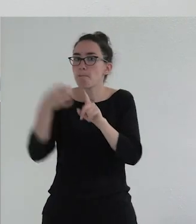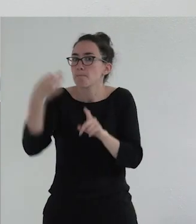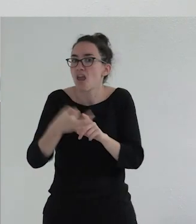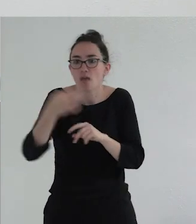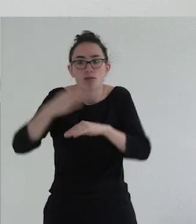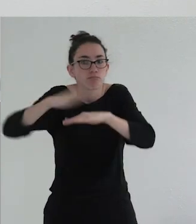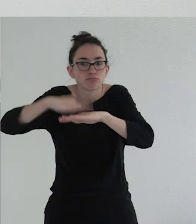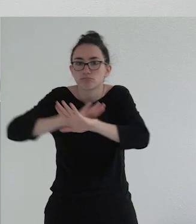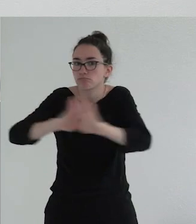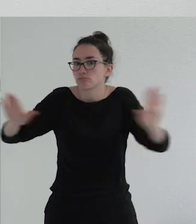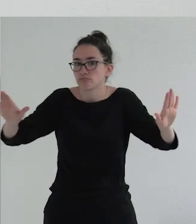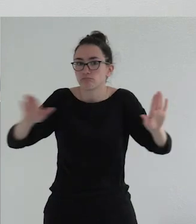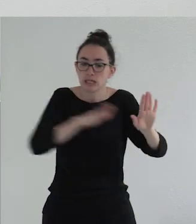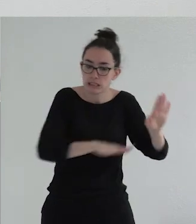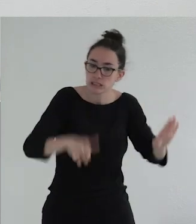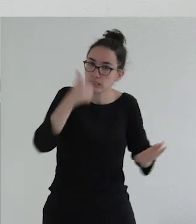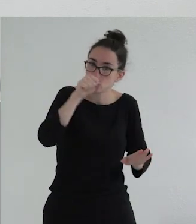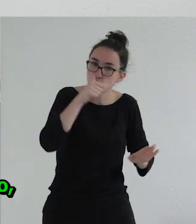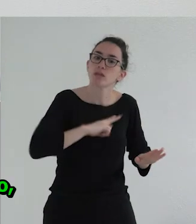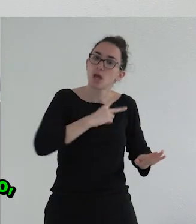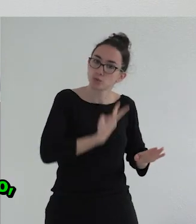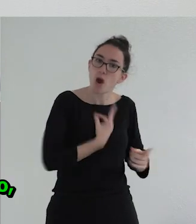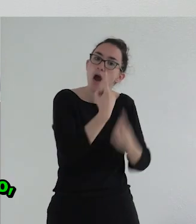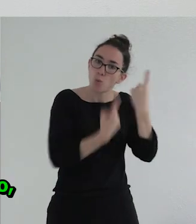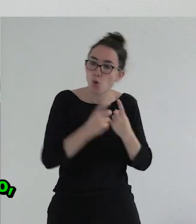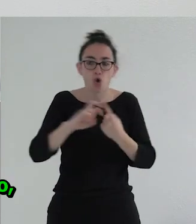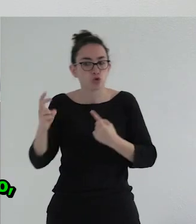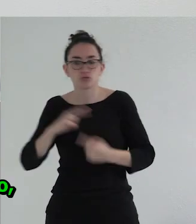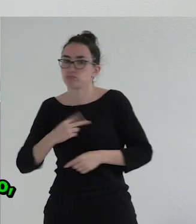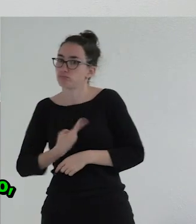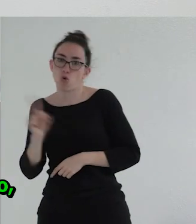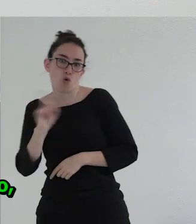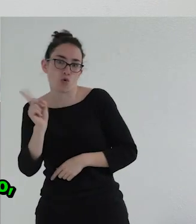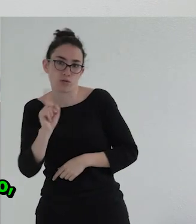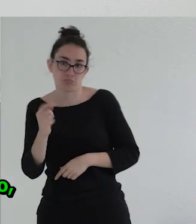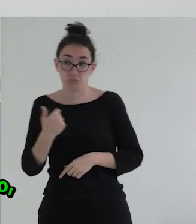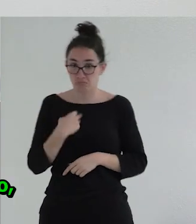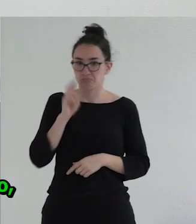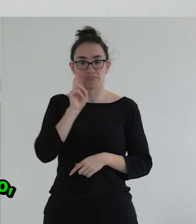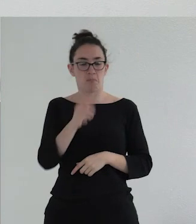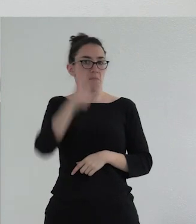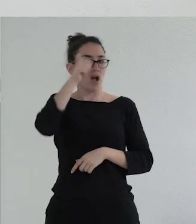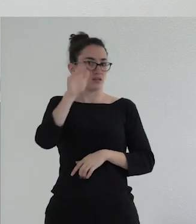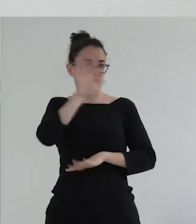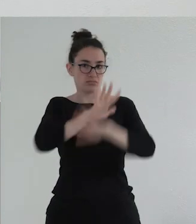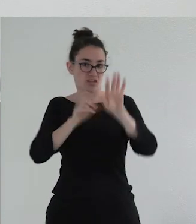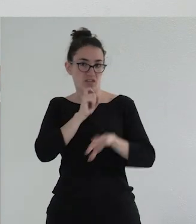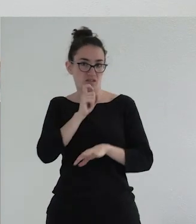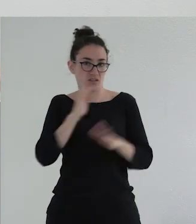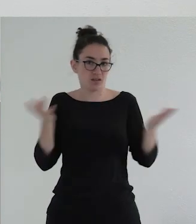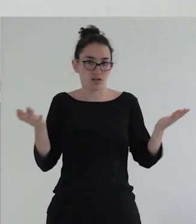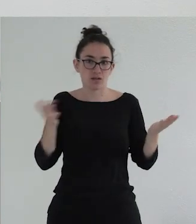hay niños transexuales y hay niños que no lo son para mí es muchísimo más complejo porque ni tan solo podría decir que hay gente trans